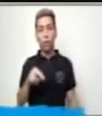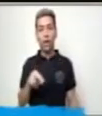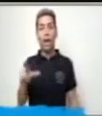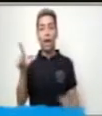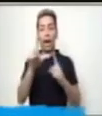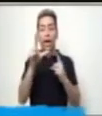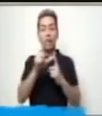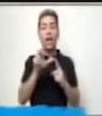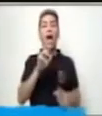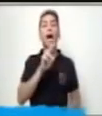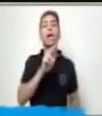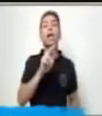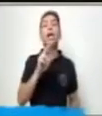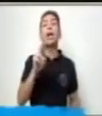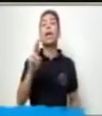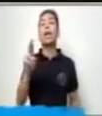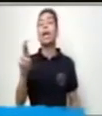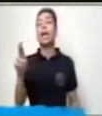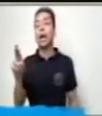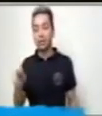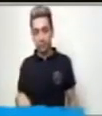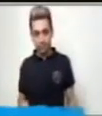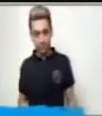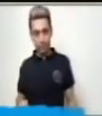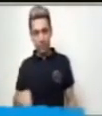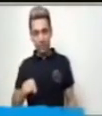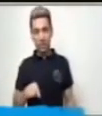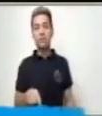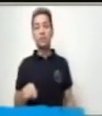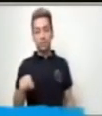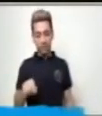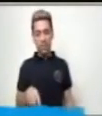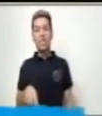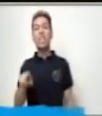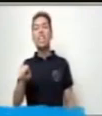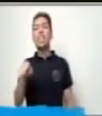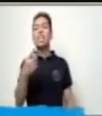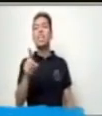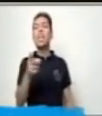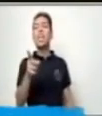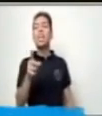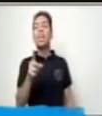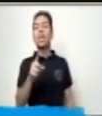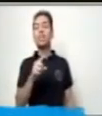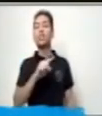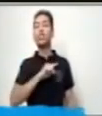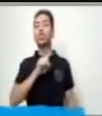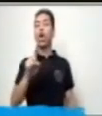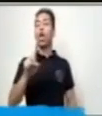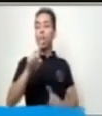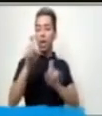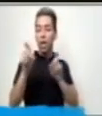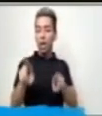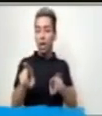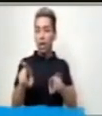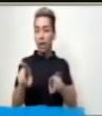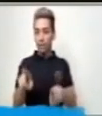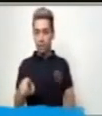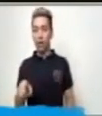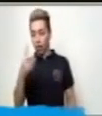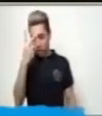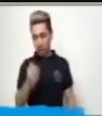¿Quién soy? Pregunto nuevamente. Mi nombre empieza con rrr.